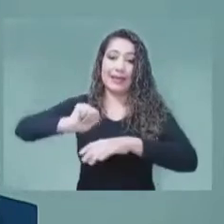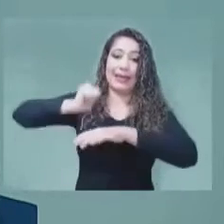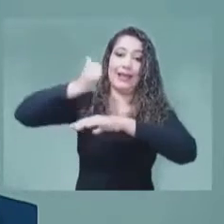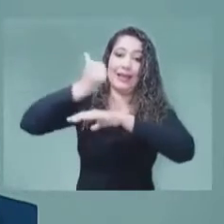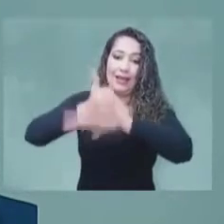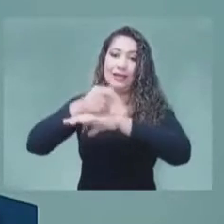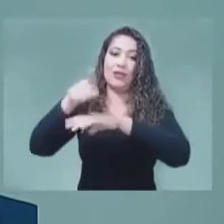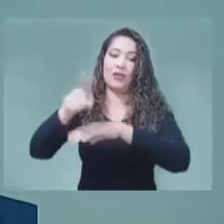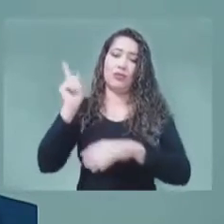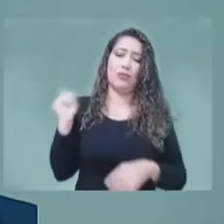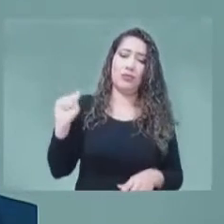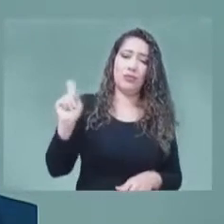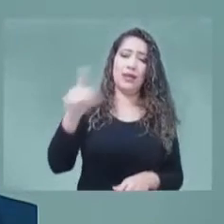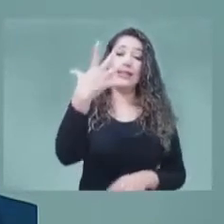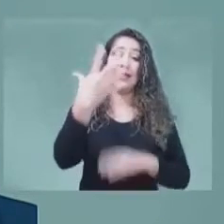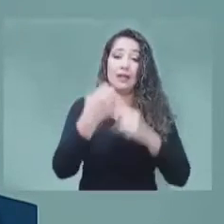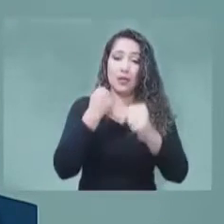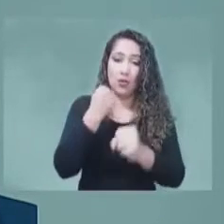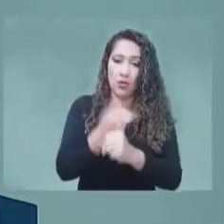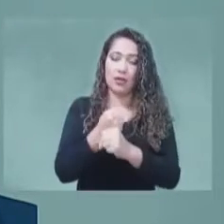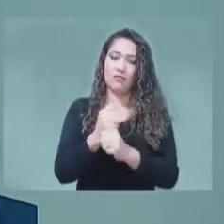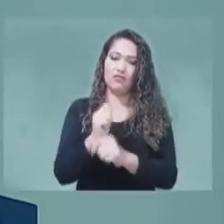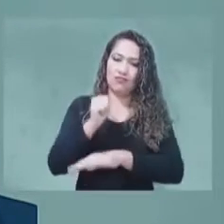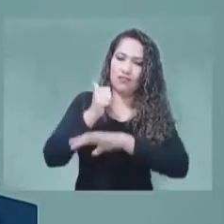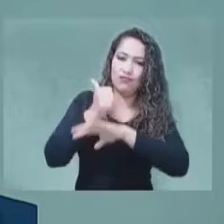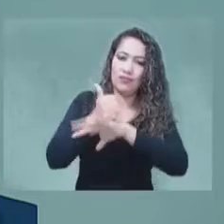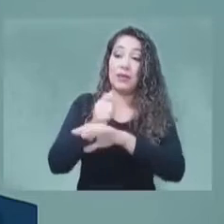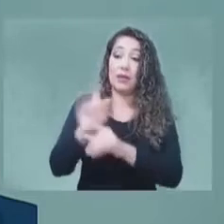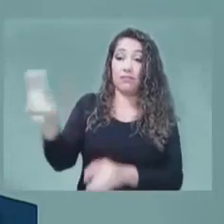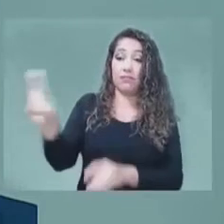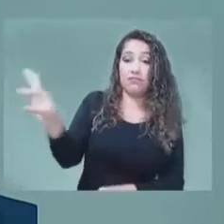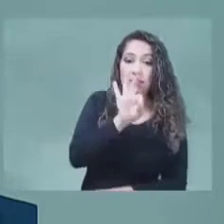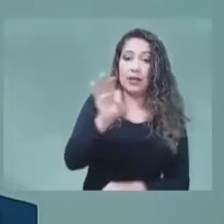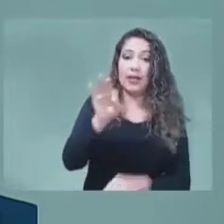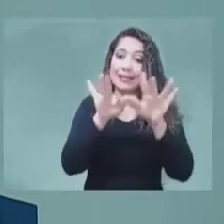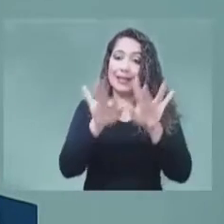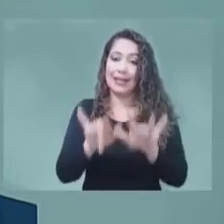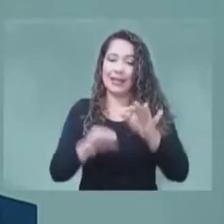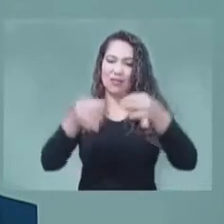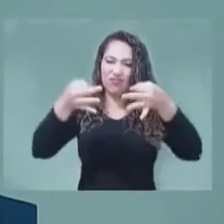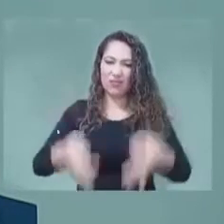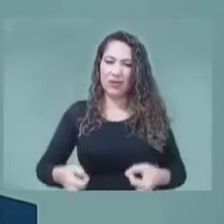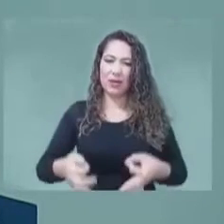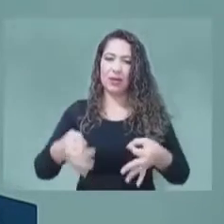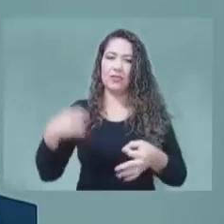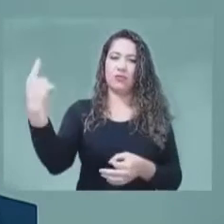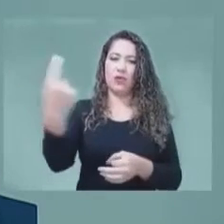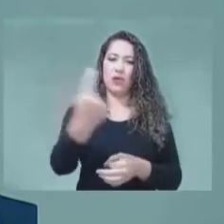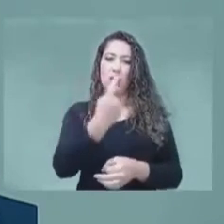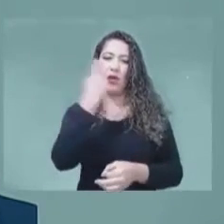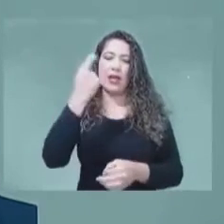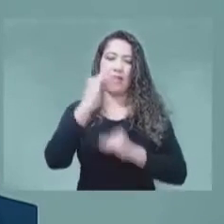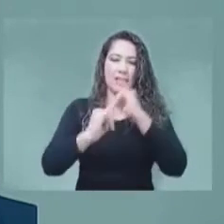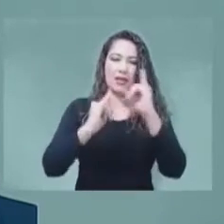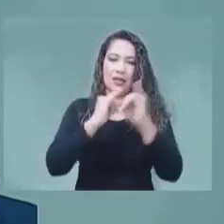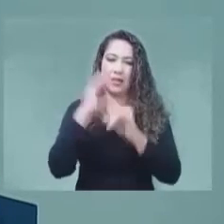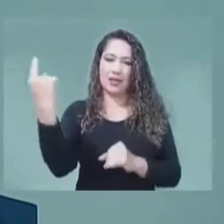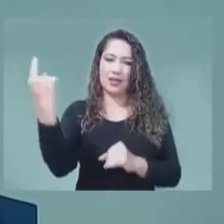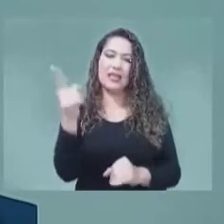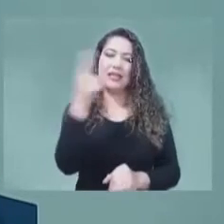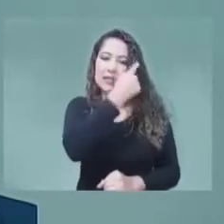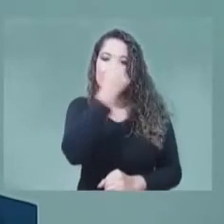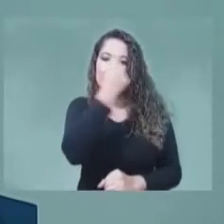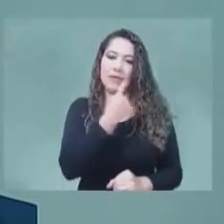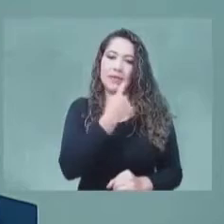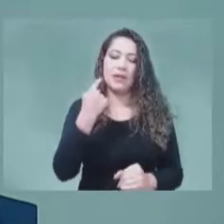y fue elegido secretario ejecutivo de la Comisión Interamericana de Telecomunicaciones desde septiembre de 2015. Fue